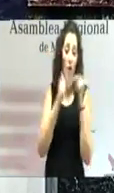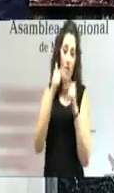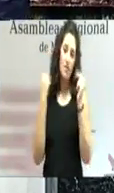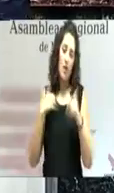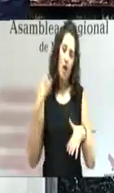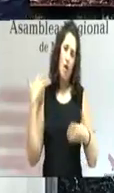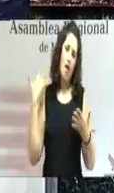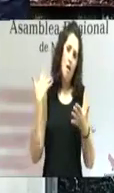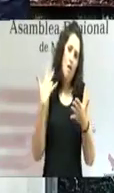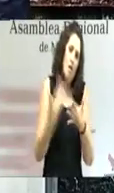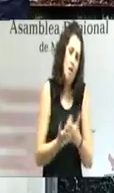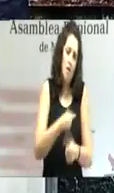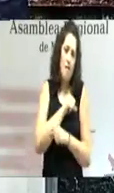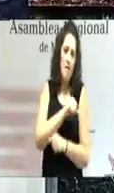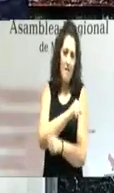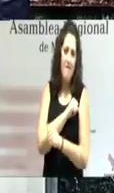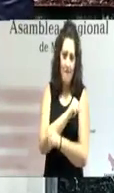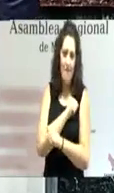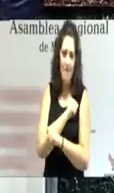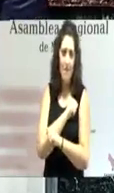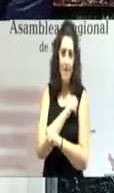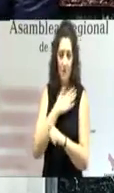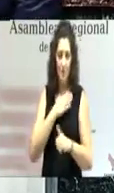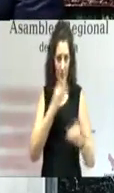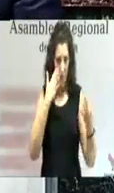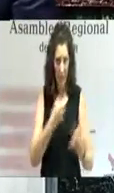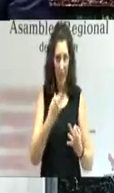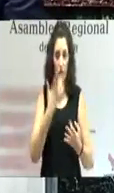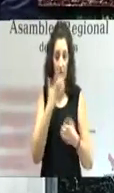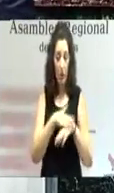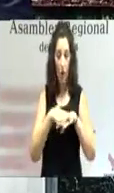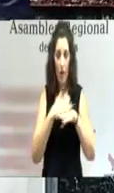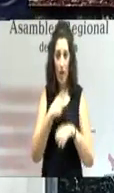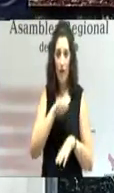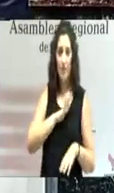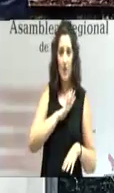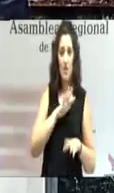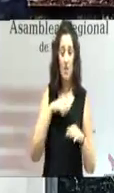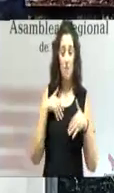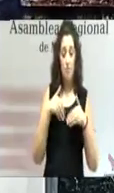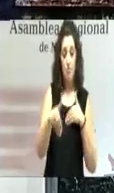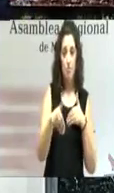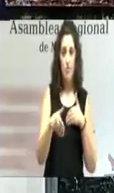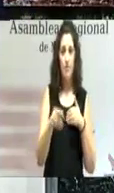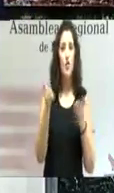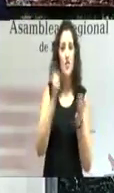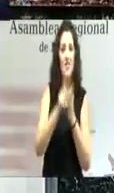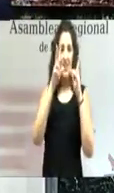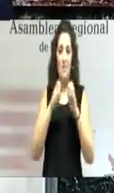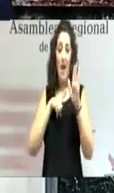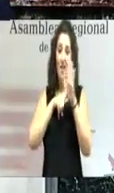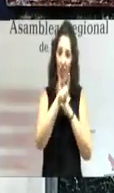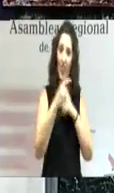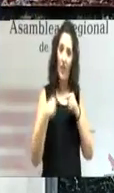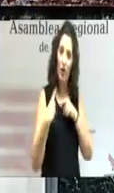ejecutándose y que podrían peligrar si el próximo Gobierno de España cerrase sus puertas a los avances que hemos logrado